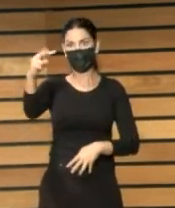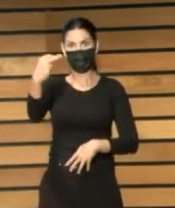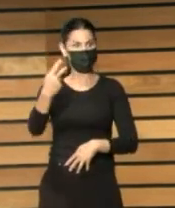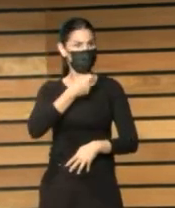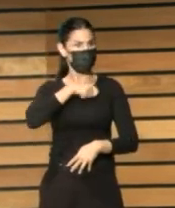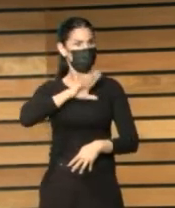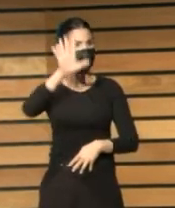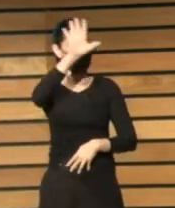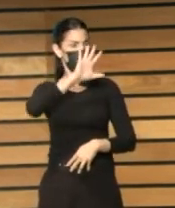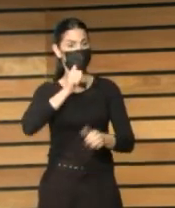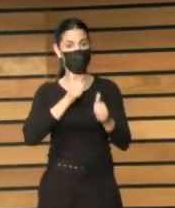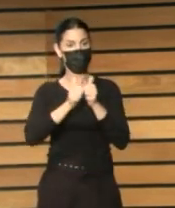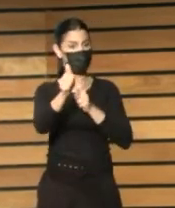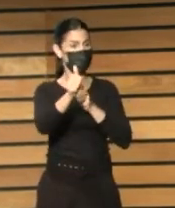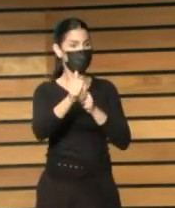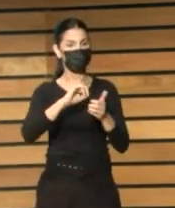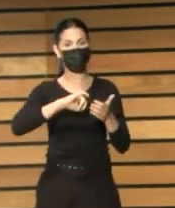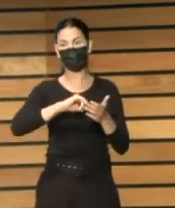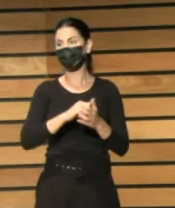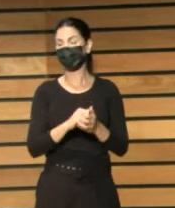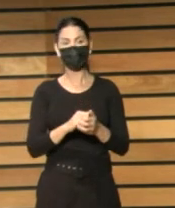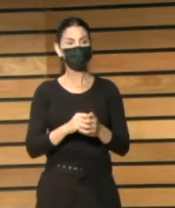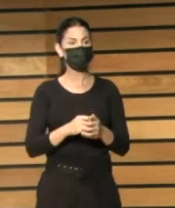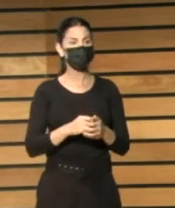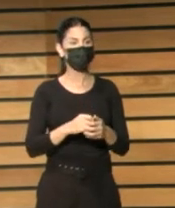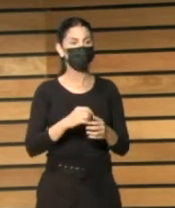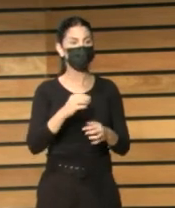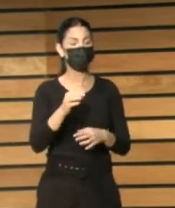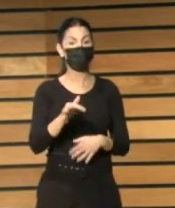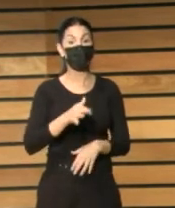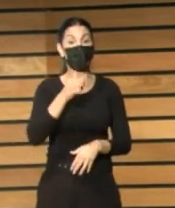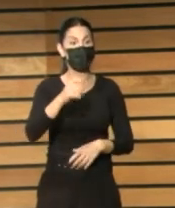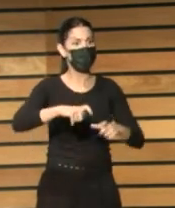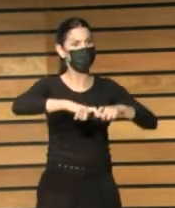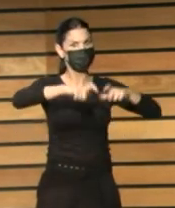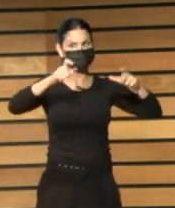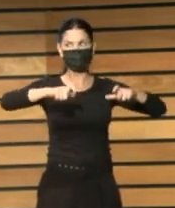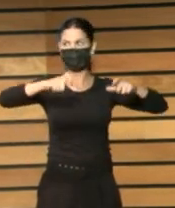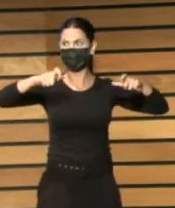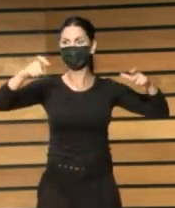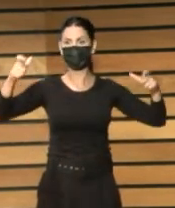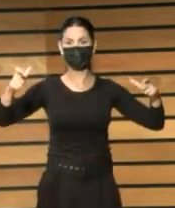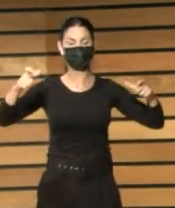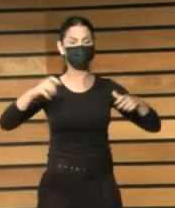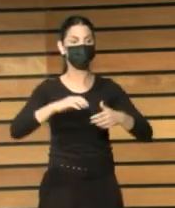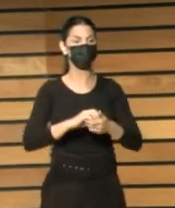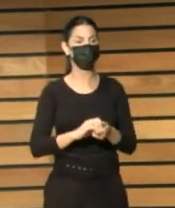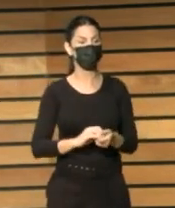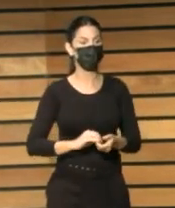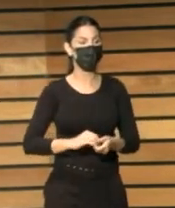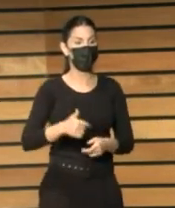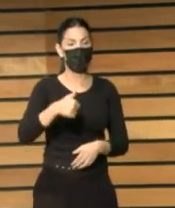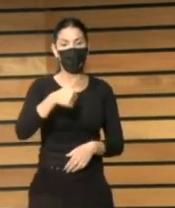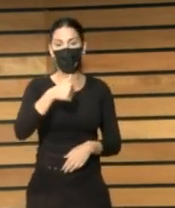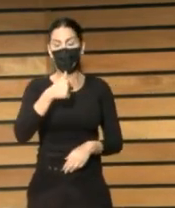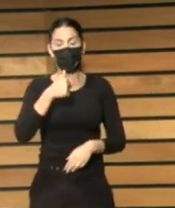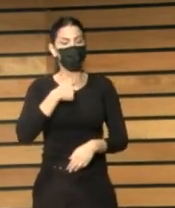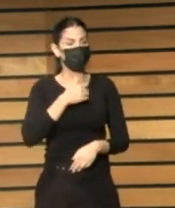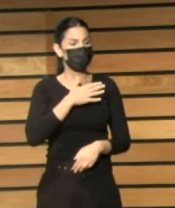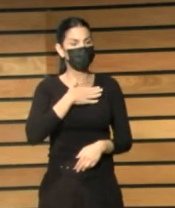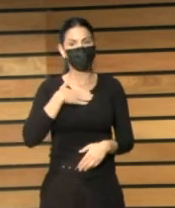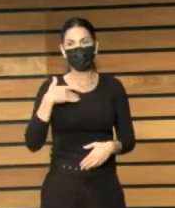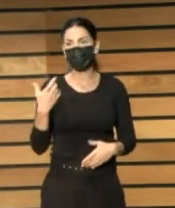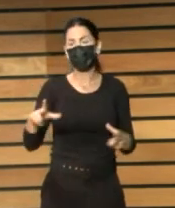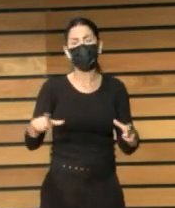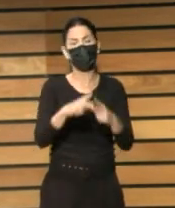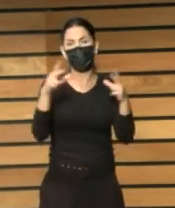ese modelo de evaluación y no solamente lo hace sino que lo hace crecer yo no me canso de invitar a que cualquier otra comunidad